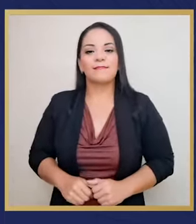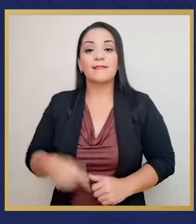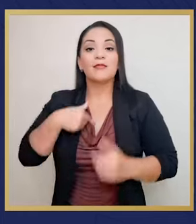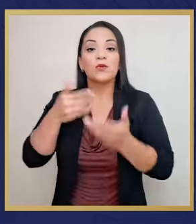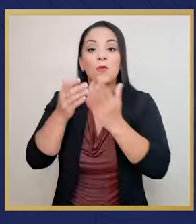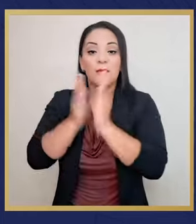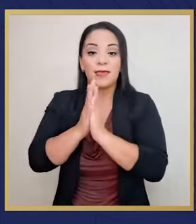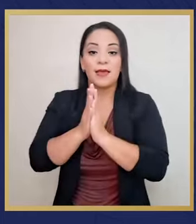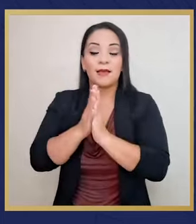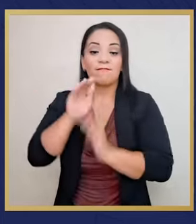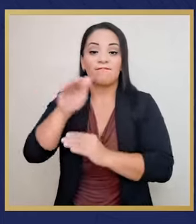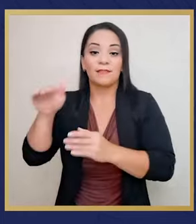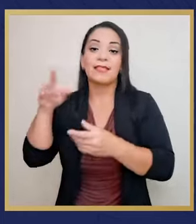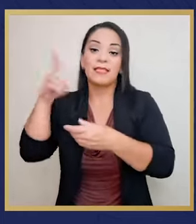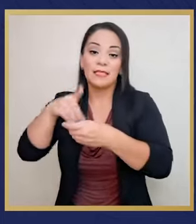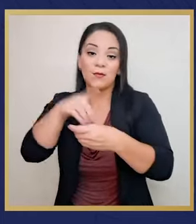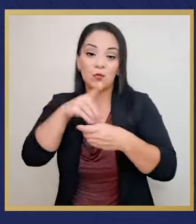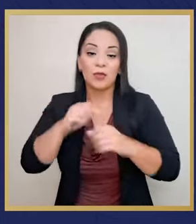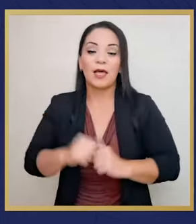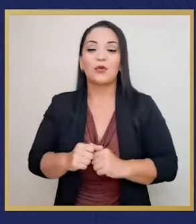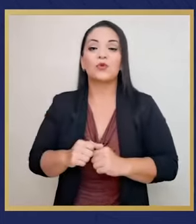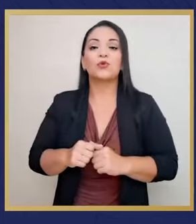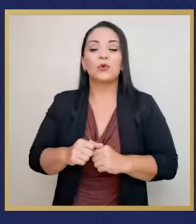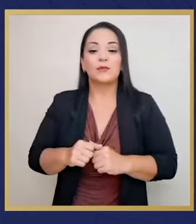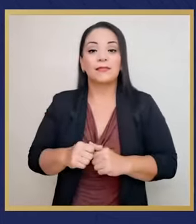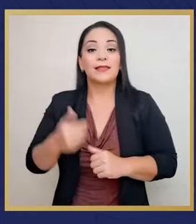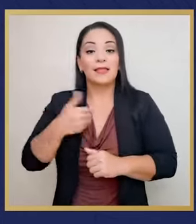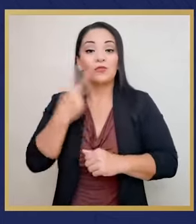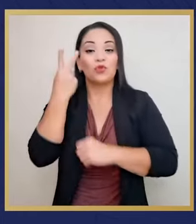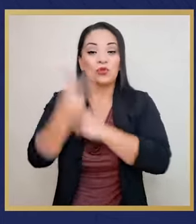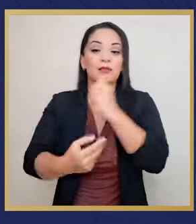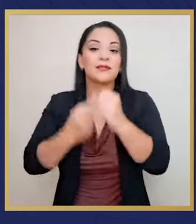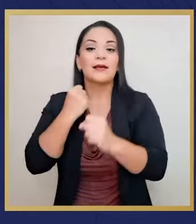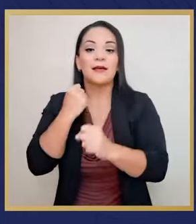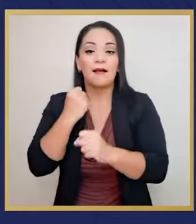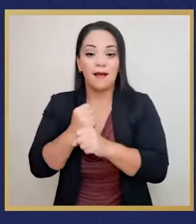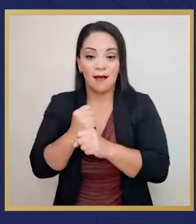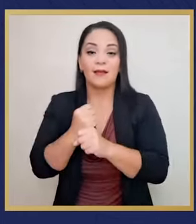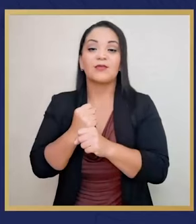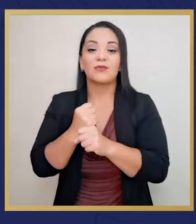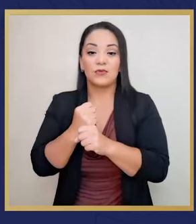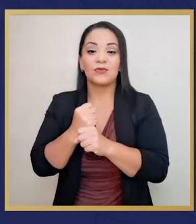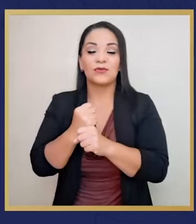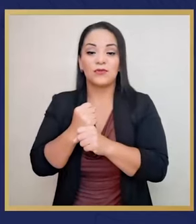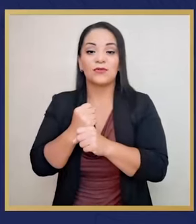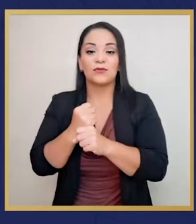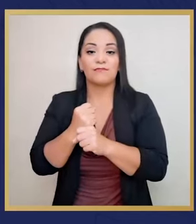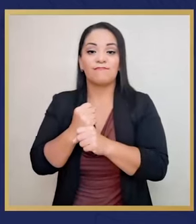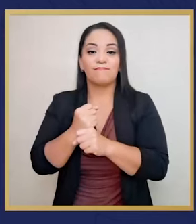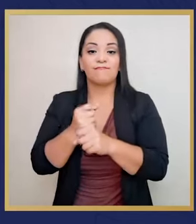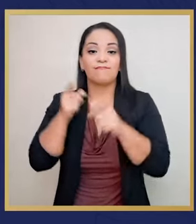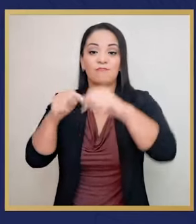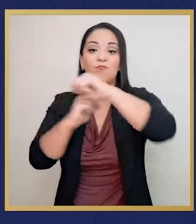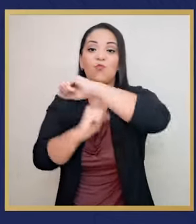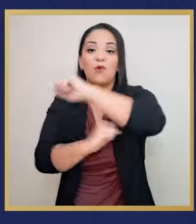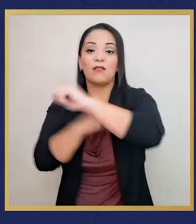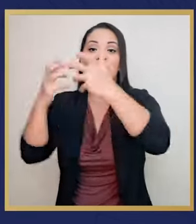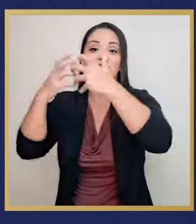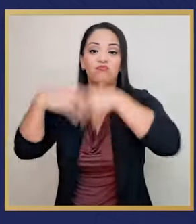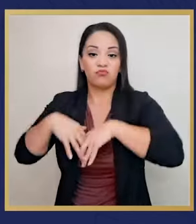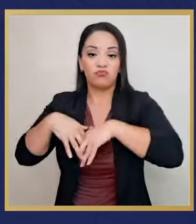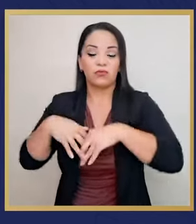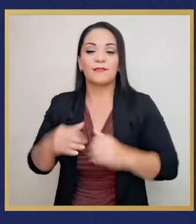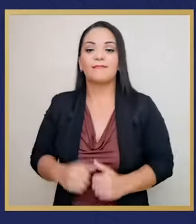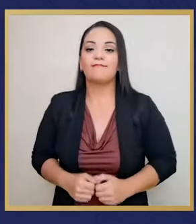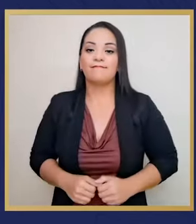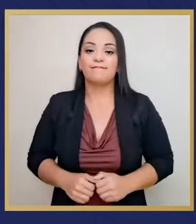Venía a pedir a los señores diputados, con todo respeto, tenemos dos años prácticamente con este puente que se